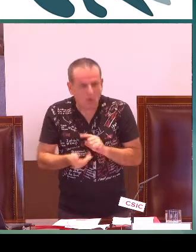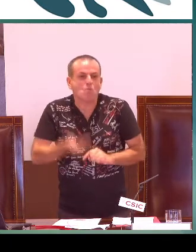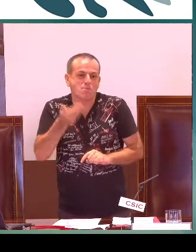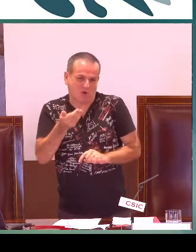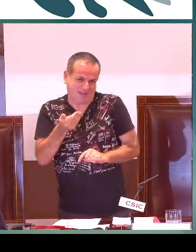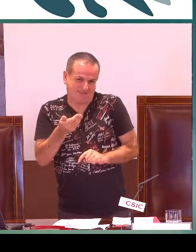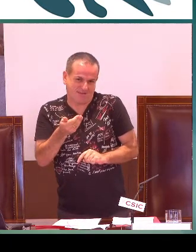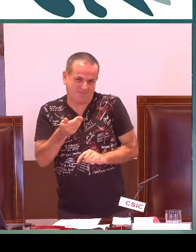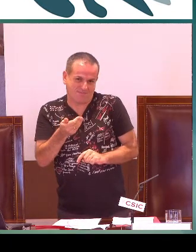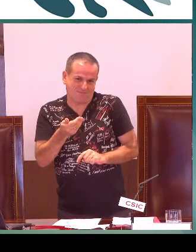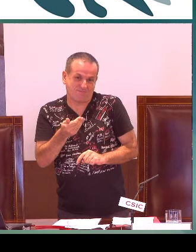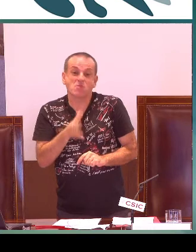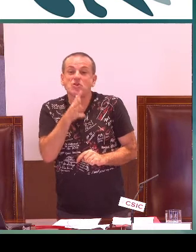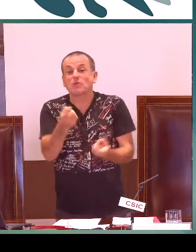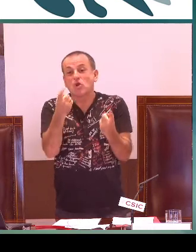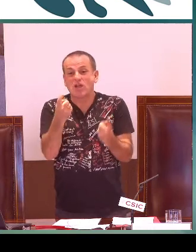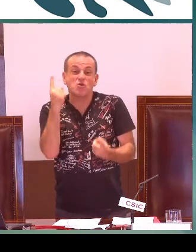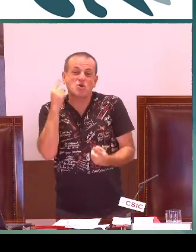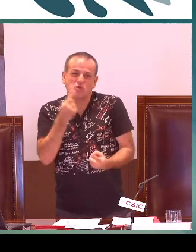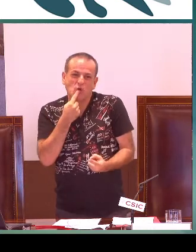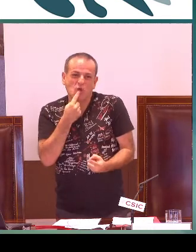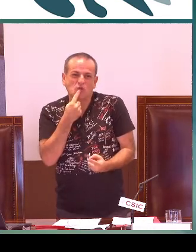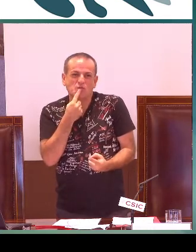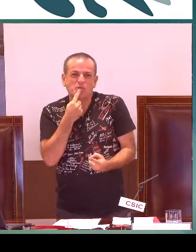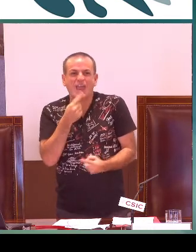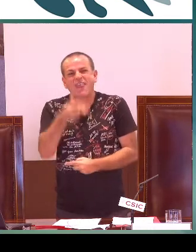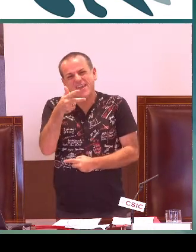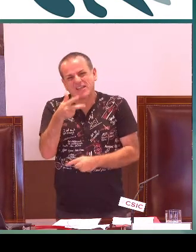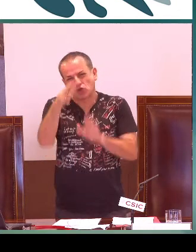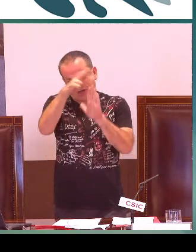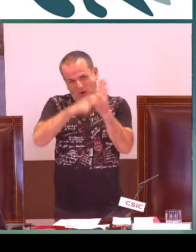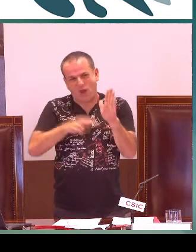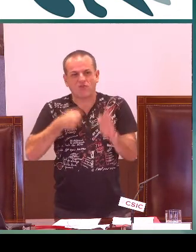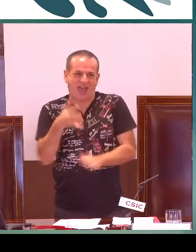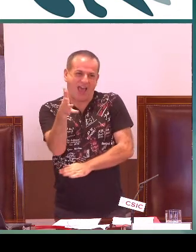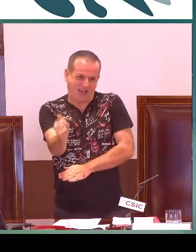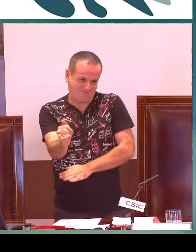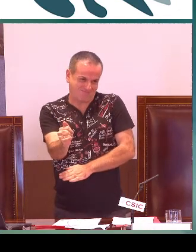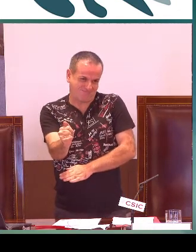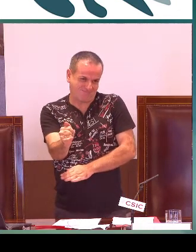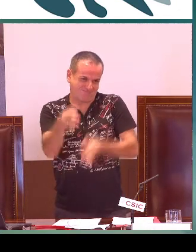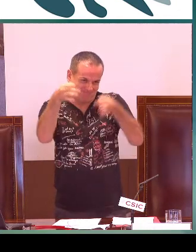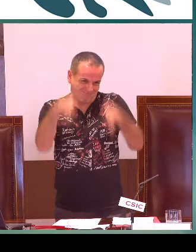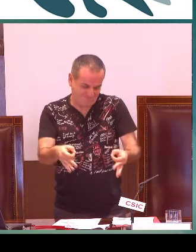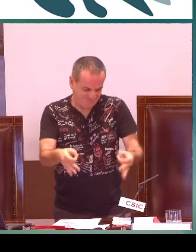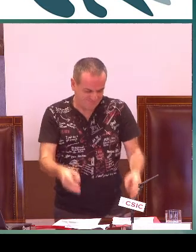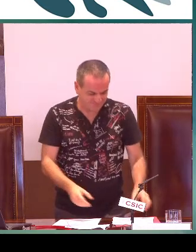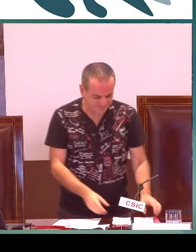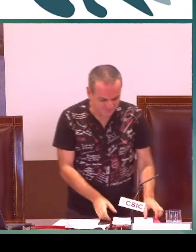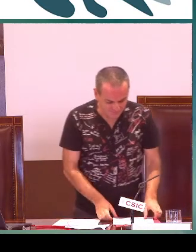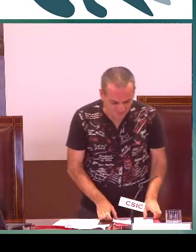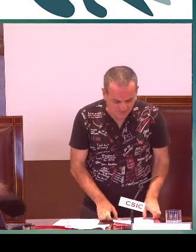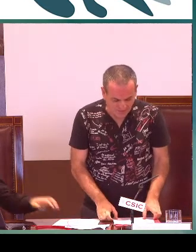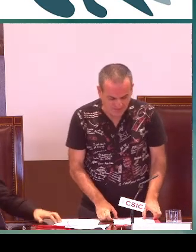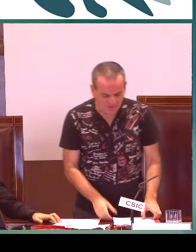Esto significa un cambio yo creo muy importante porque los alumnos sordos tienen derecho a tener una regulación, a tener un